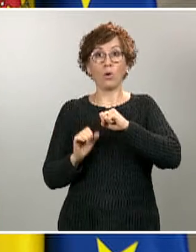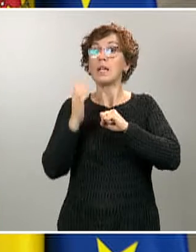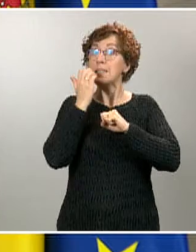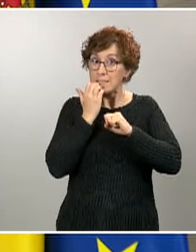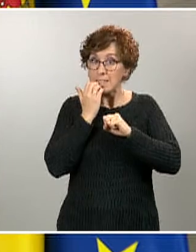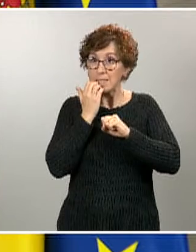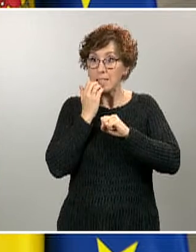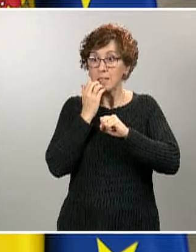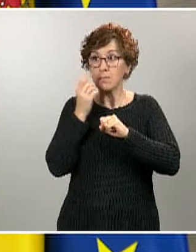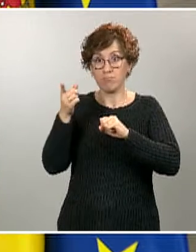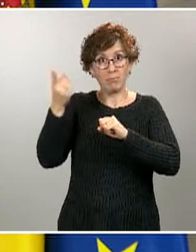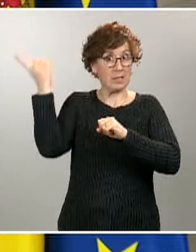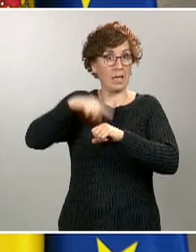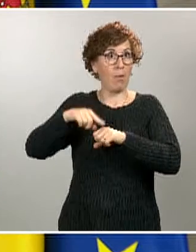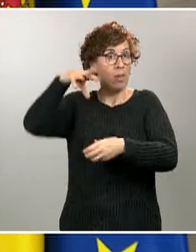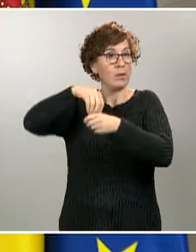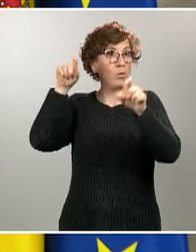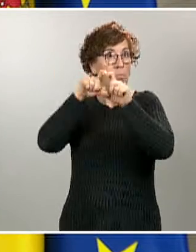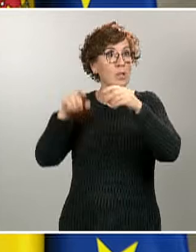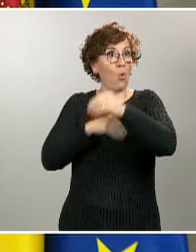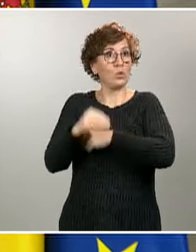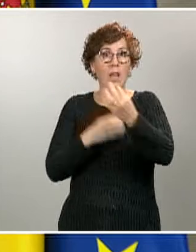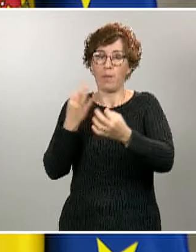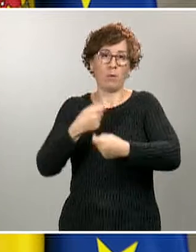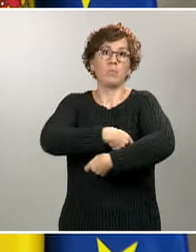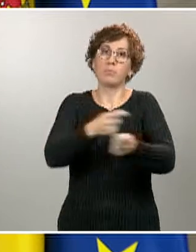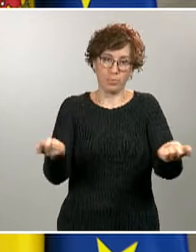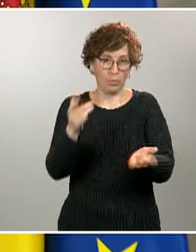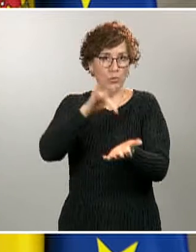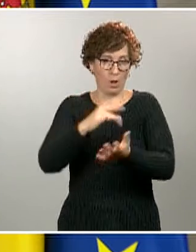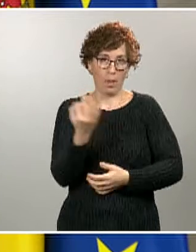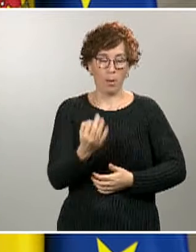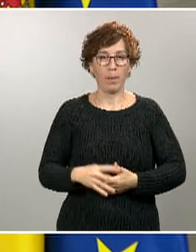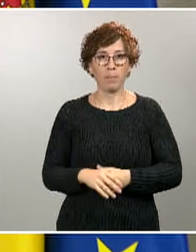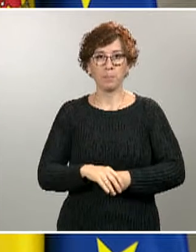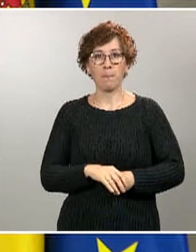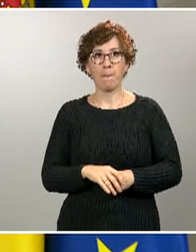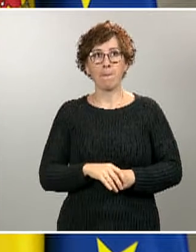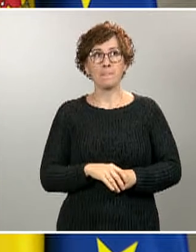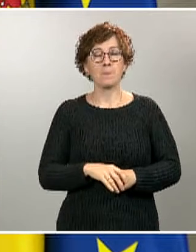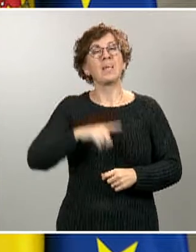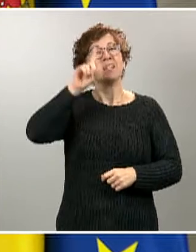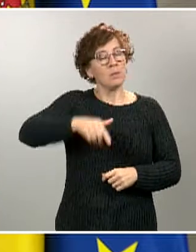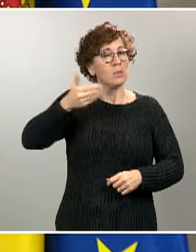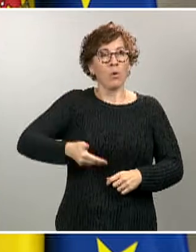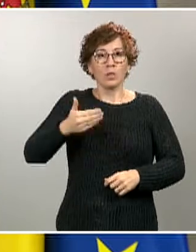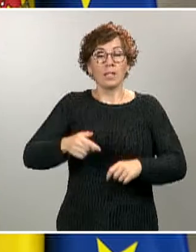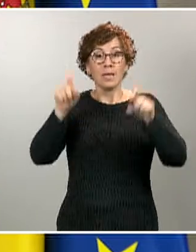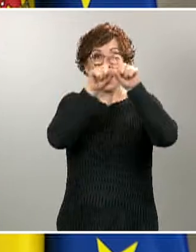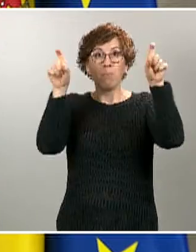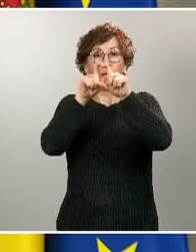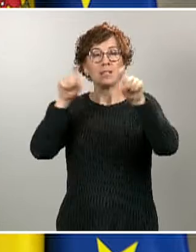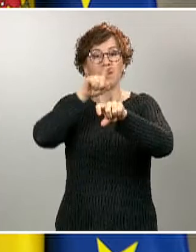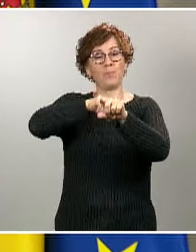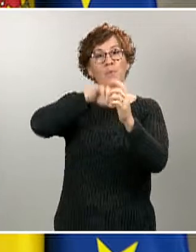uso. Es muy importante también que, en medida de lo posible, las empresas escalonen los horarios de acceso